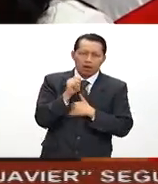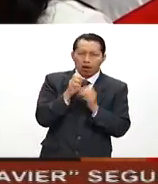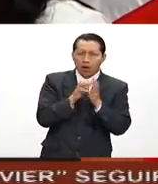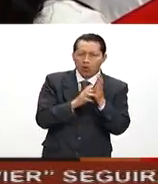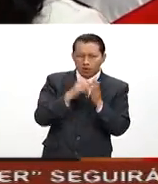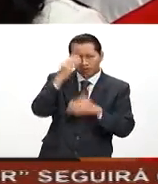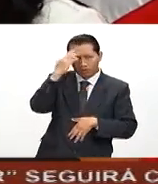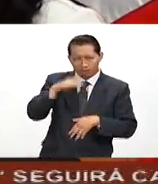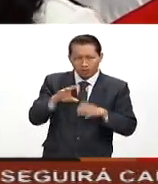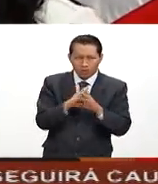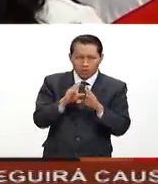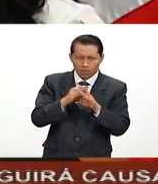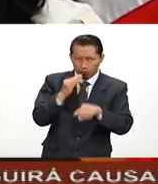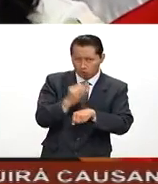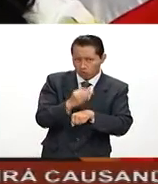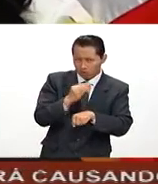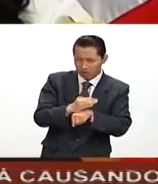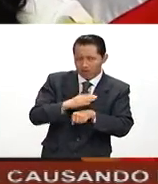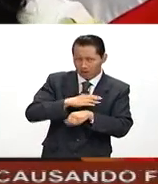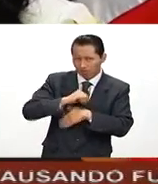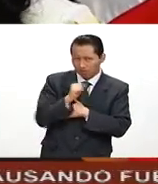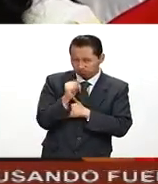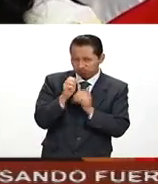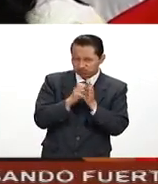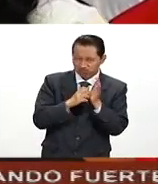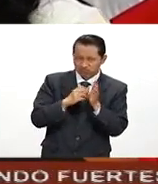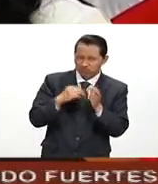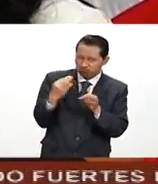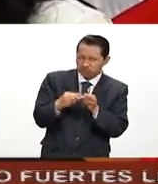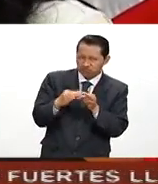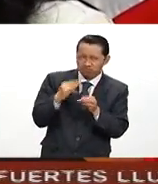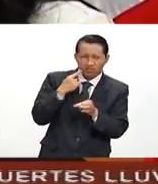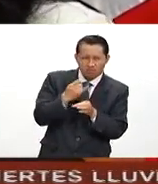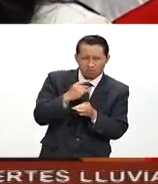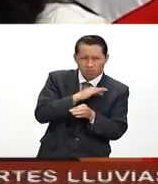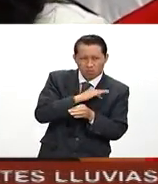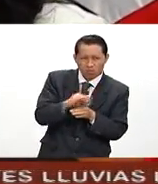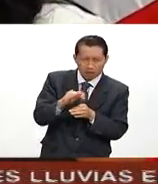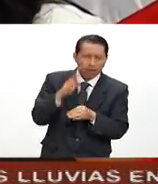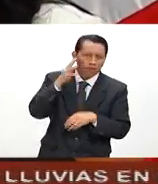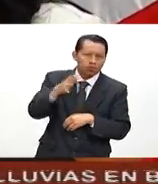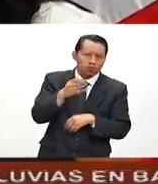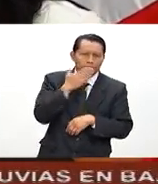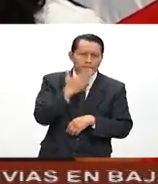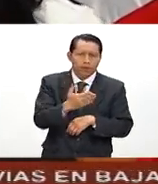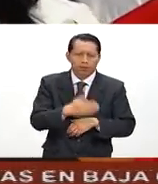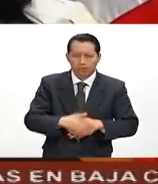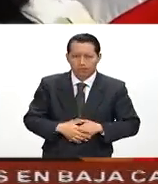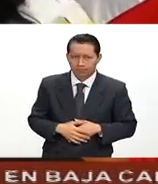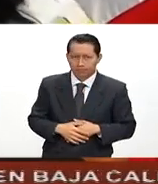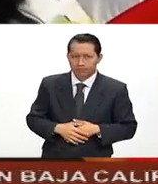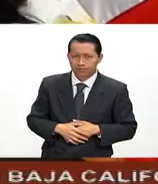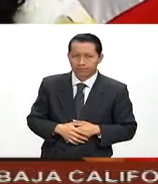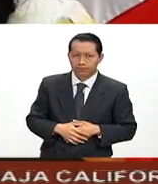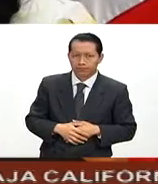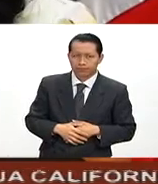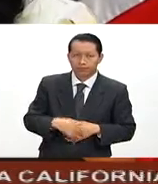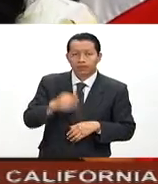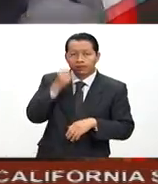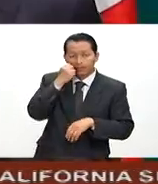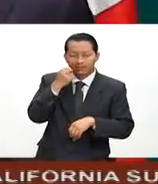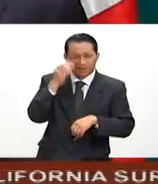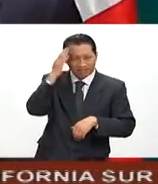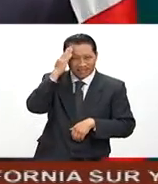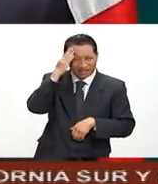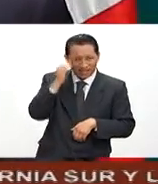en el presente y con un gran esfuerzo y constancia podremos lograr bienestar en el futuro. El secretario